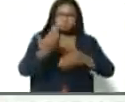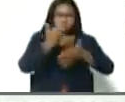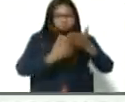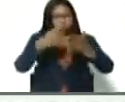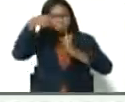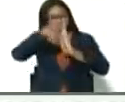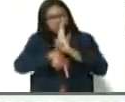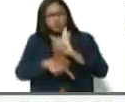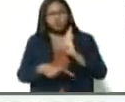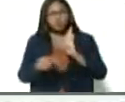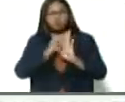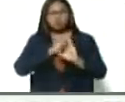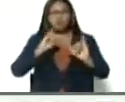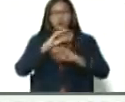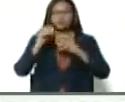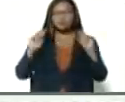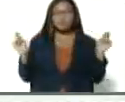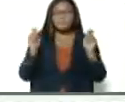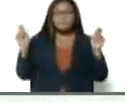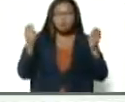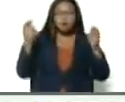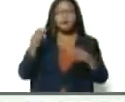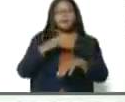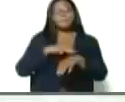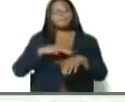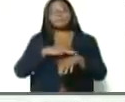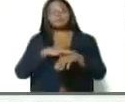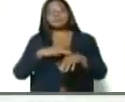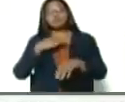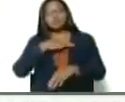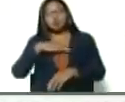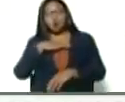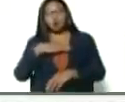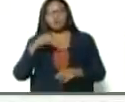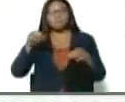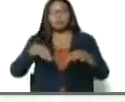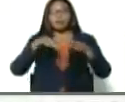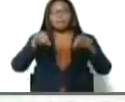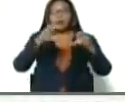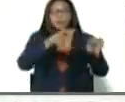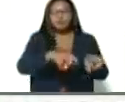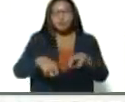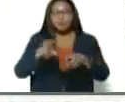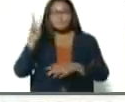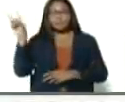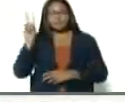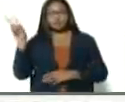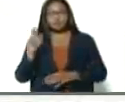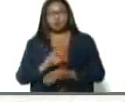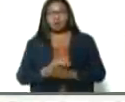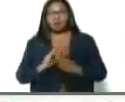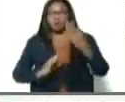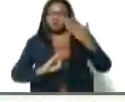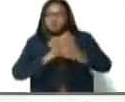Ya hicimos un relanzamiento de la gran misión agro-venezuela. Revisamos todos los fundamentos.